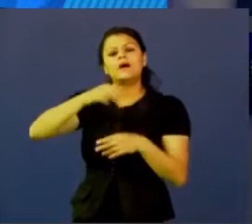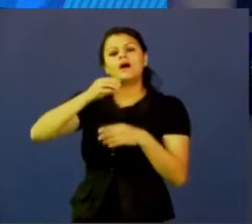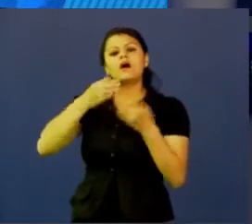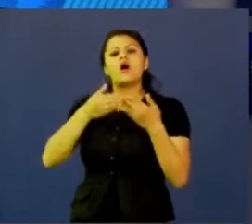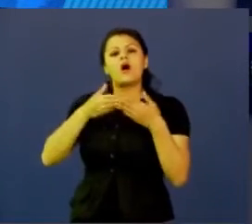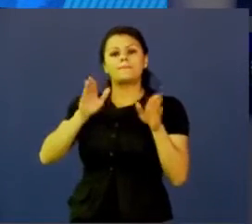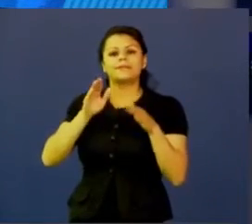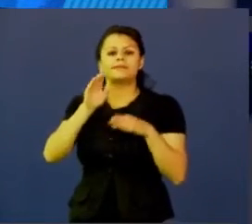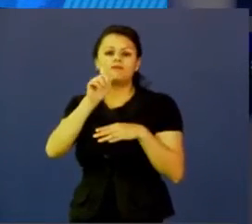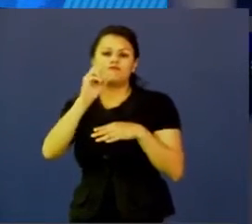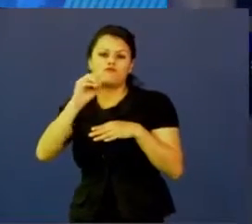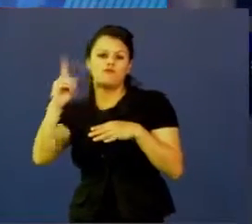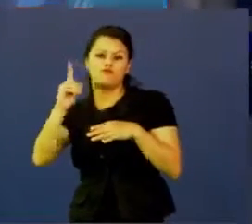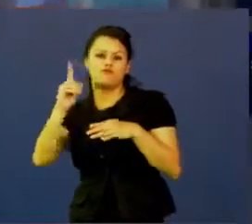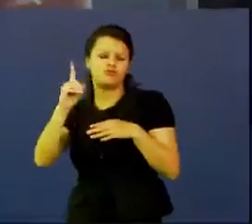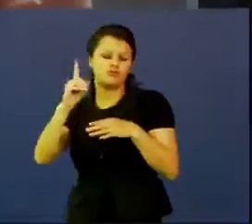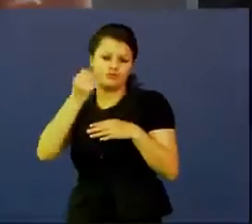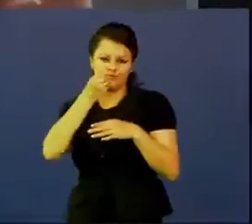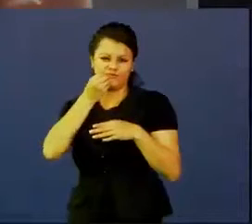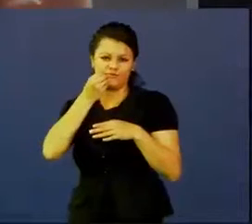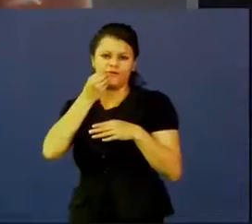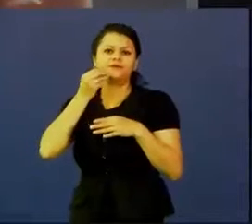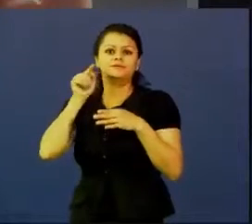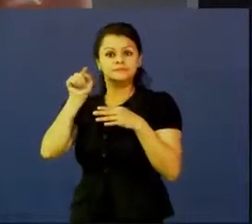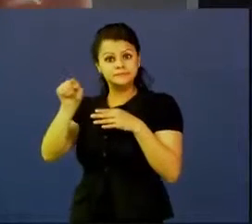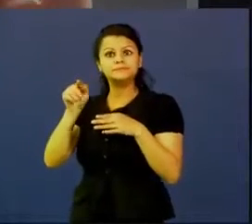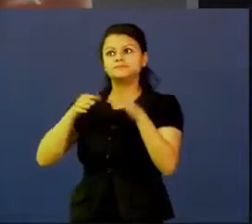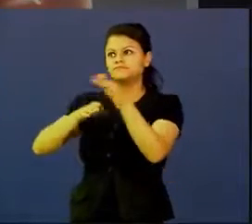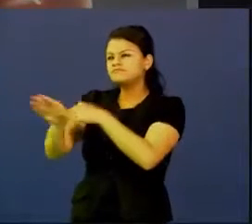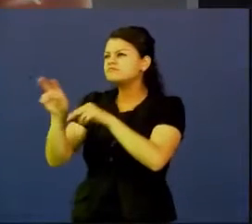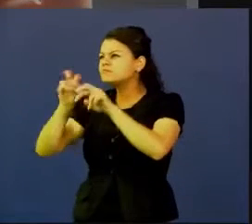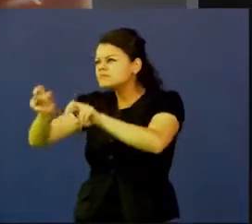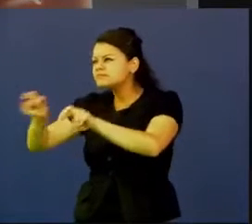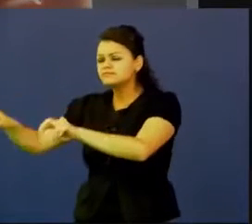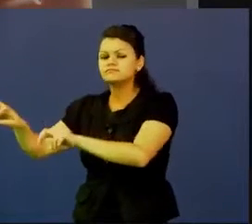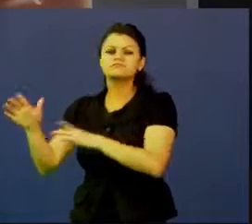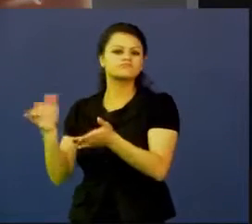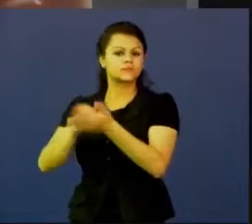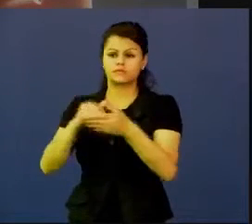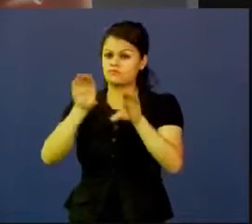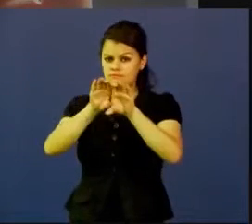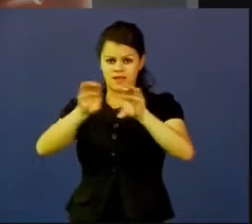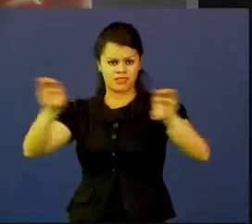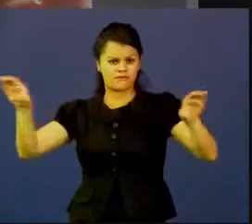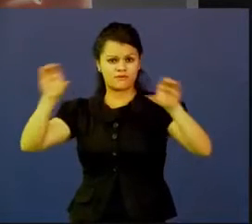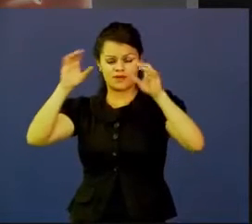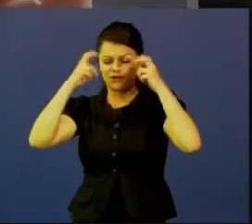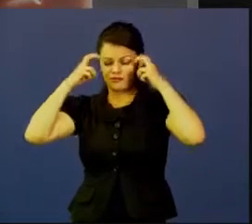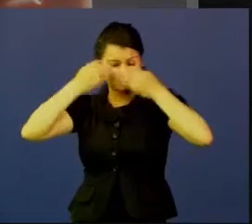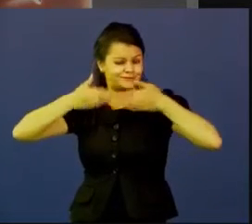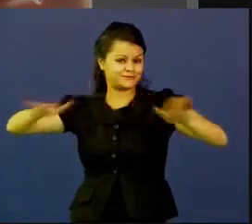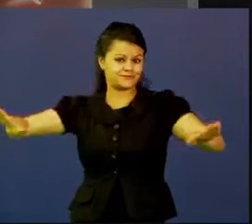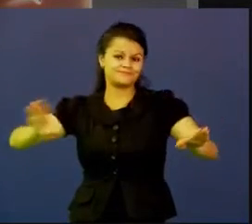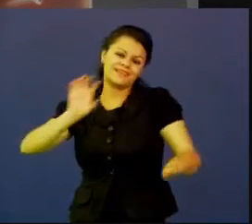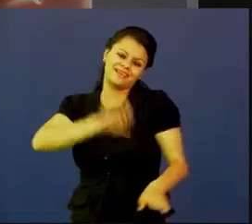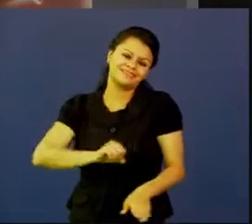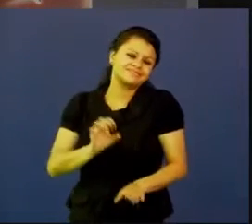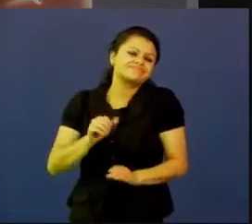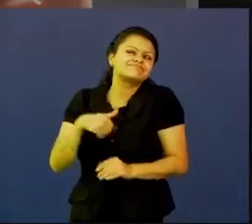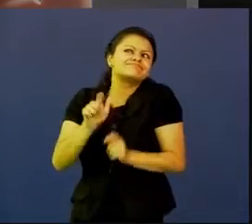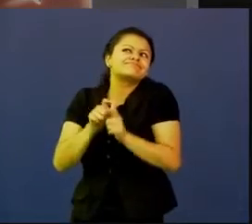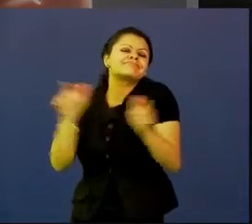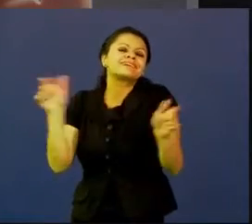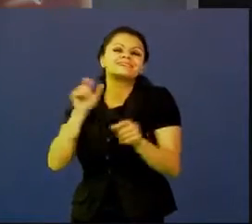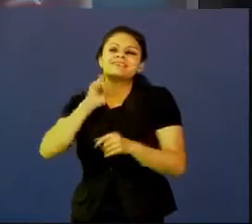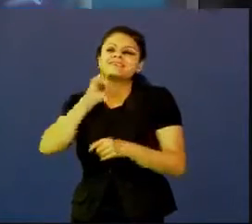y así hay muchas plataformas de conocimiento abierto, gracias a Dios, desafortunadamente muchas en inglés, aproximadamente